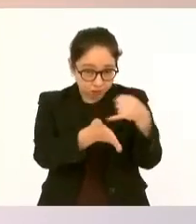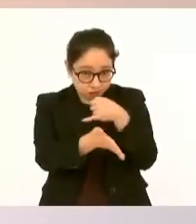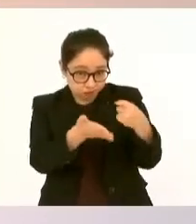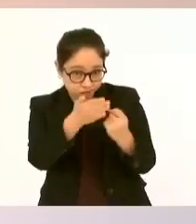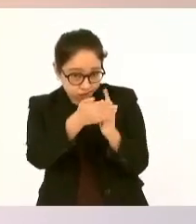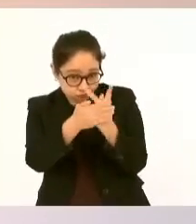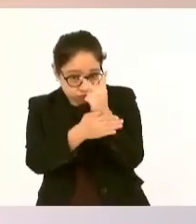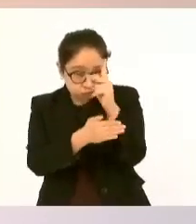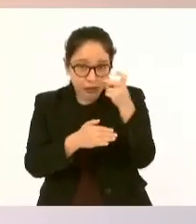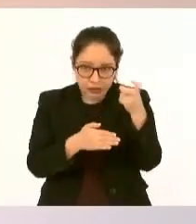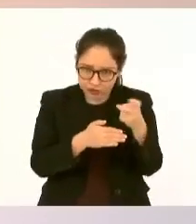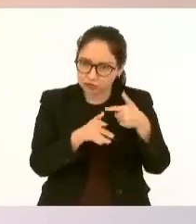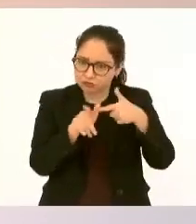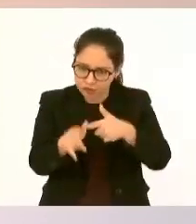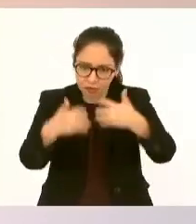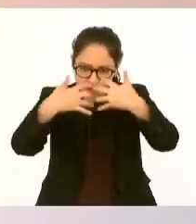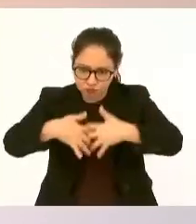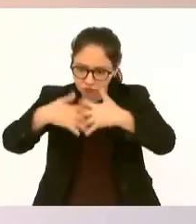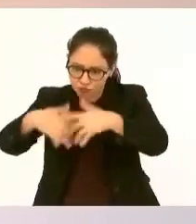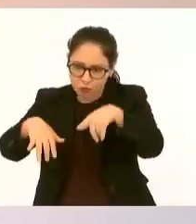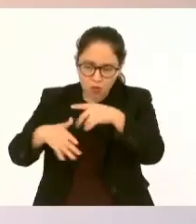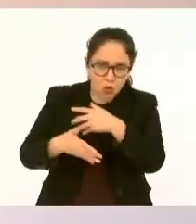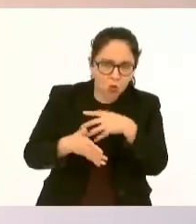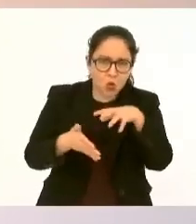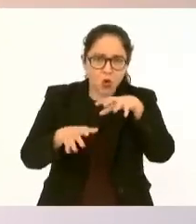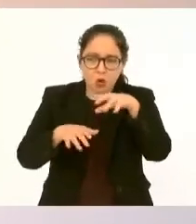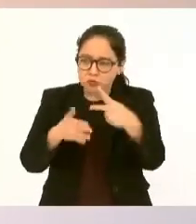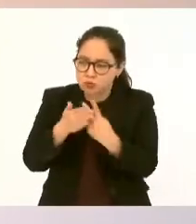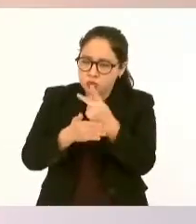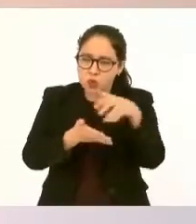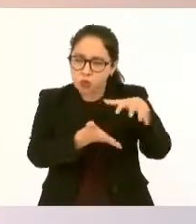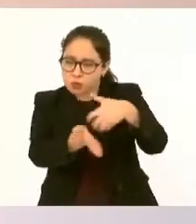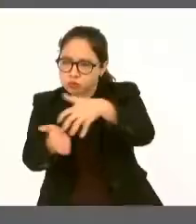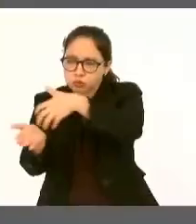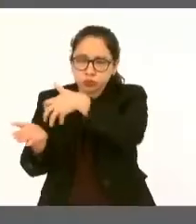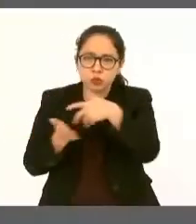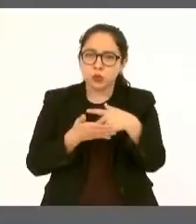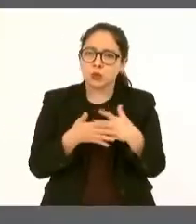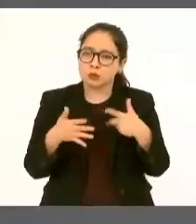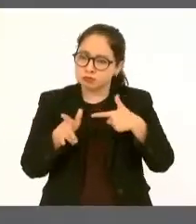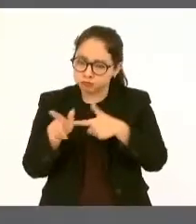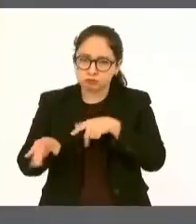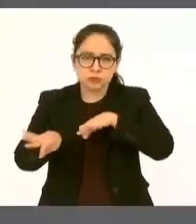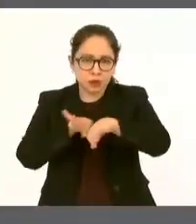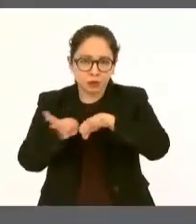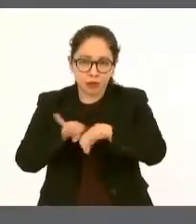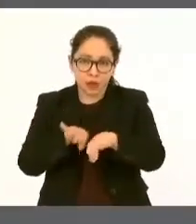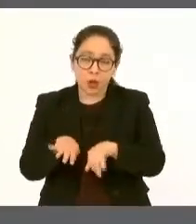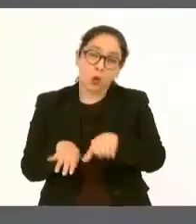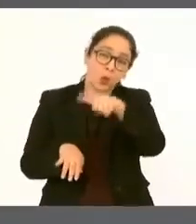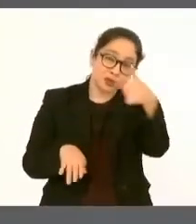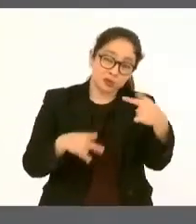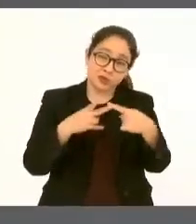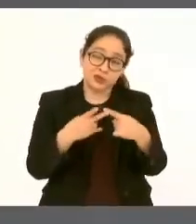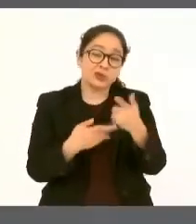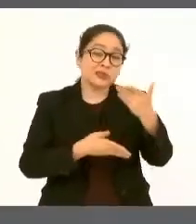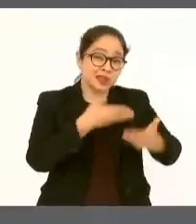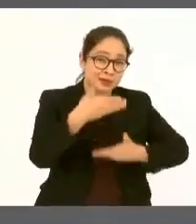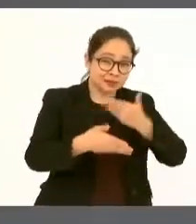se afectó mucho el sector de servicio, el sector terciario,